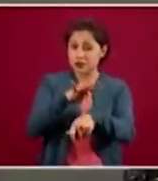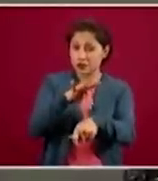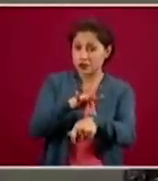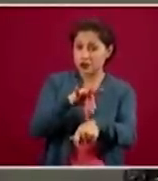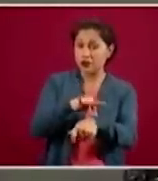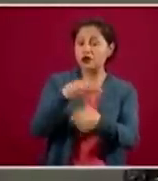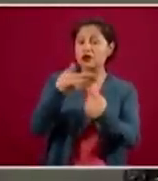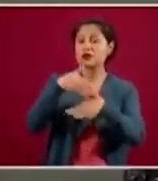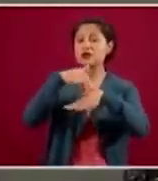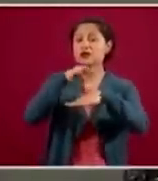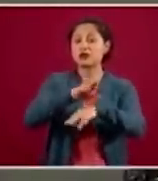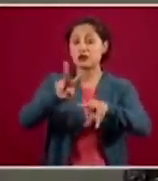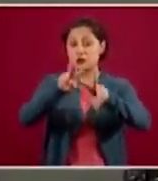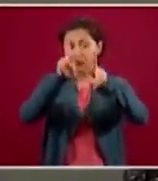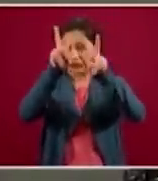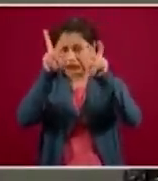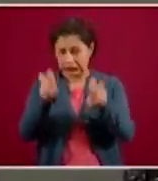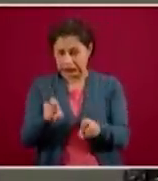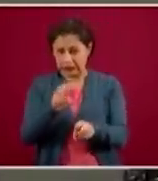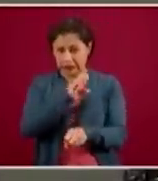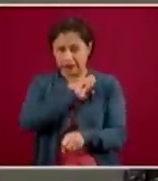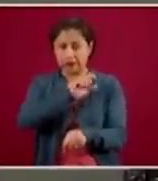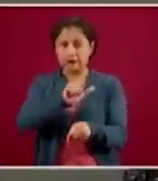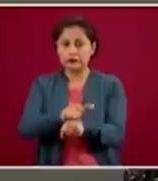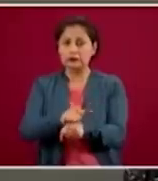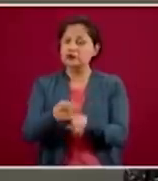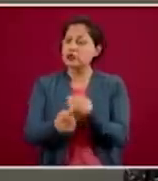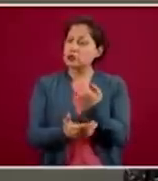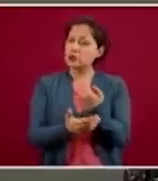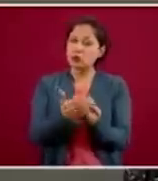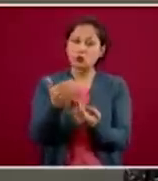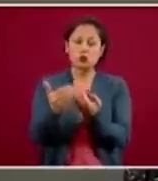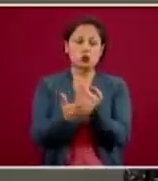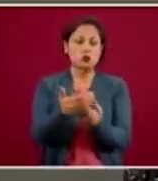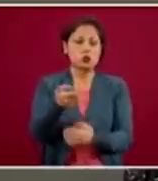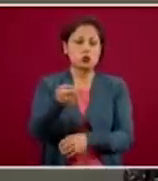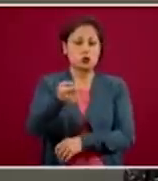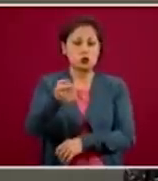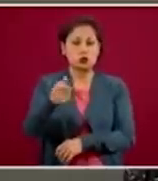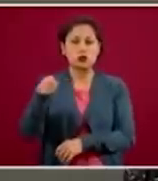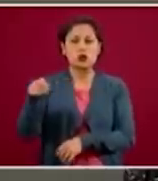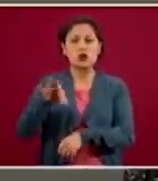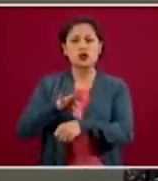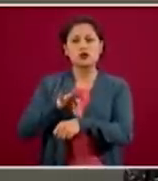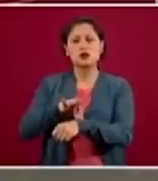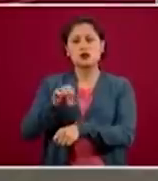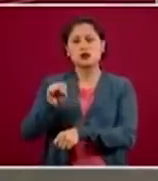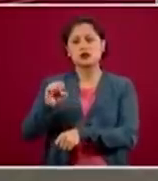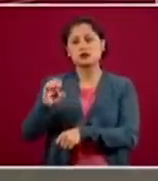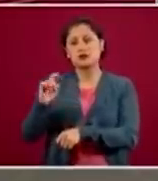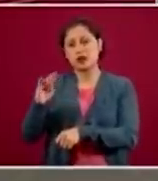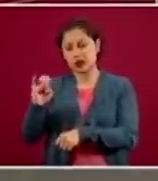Lo que hemos hecho, que lo explicamos, lo explicó el doctor Svarch aquí en la nocturnera y en la mañanera,